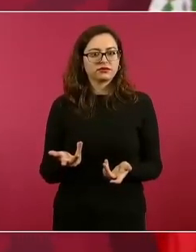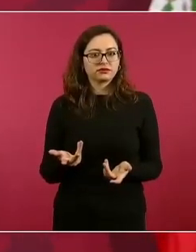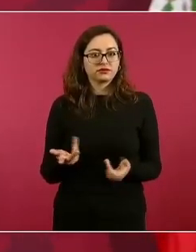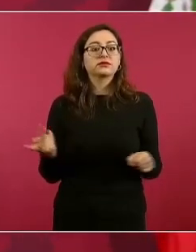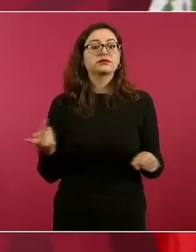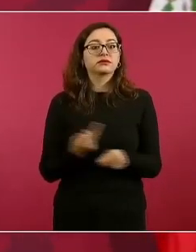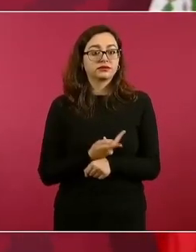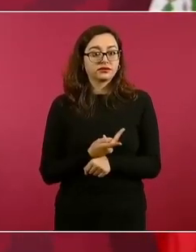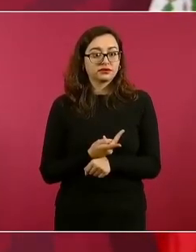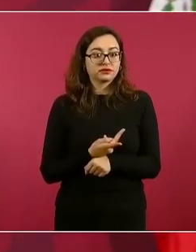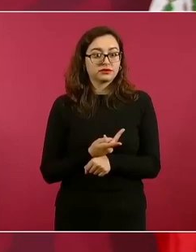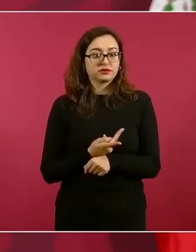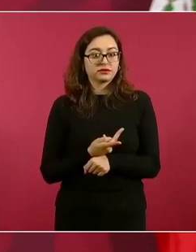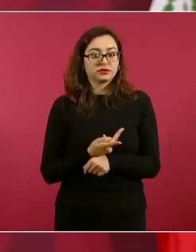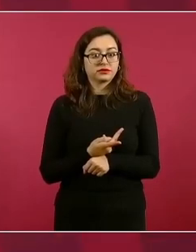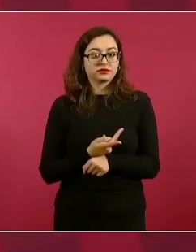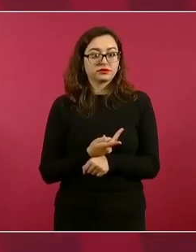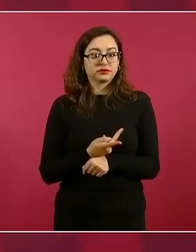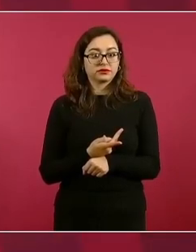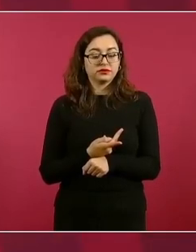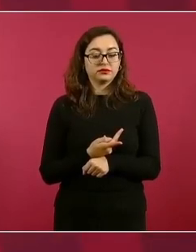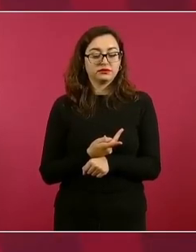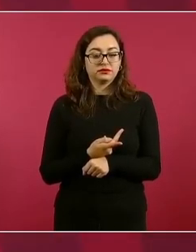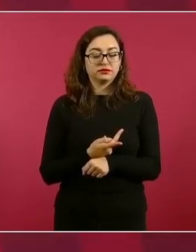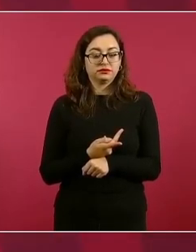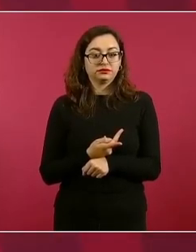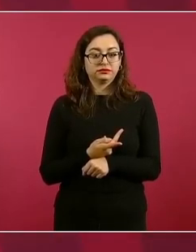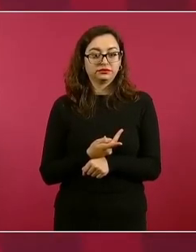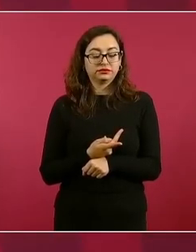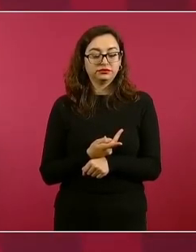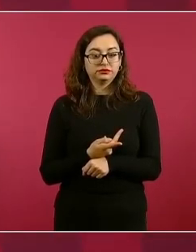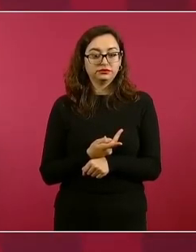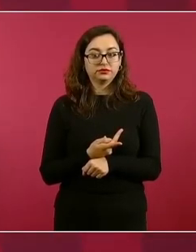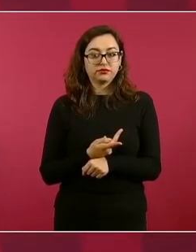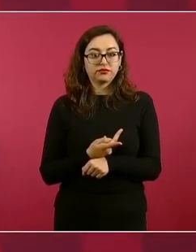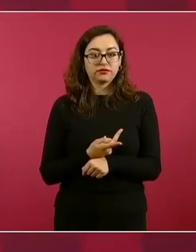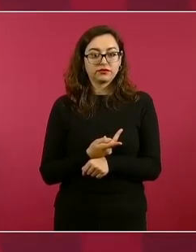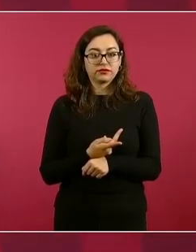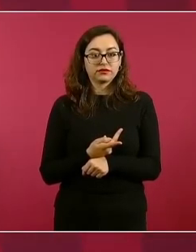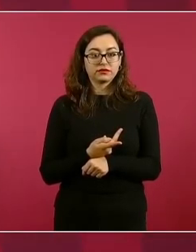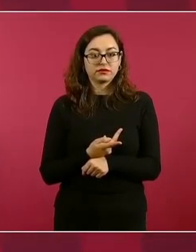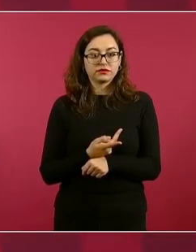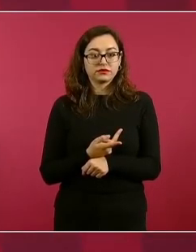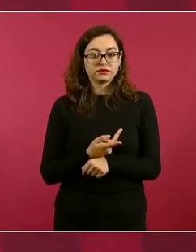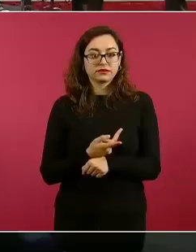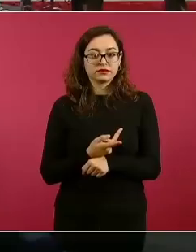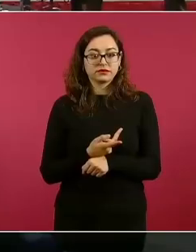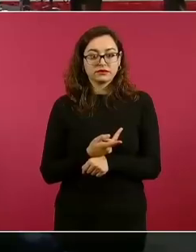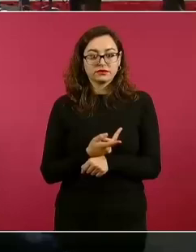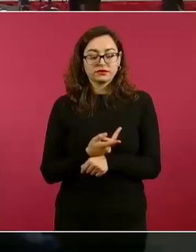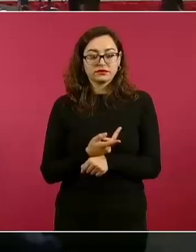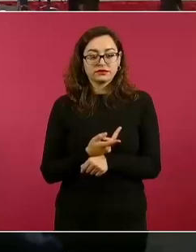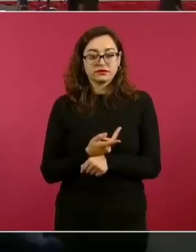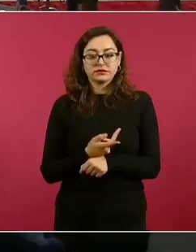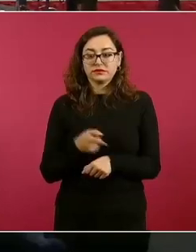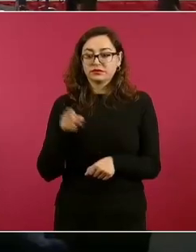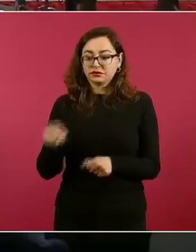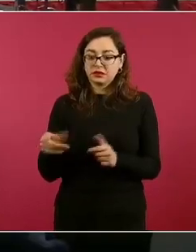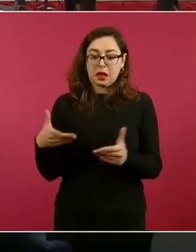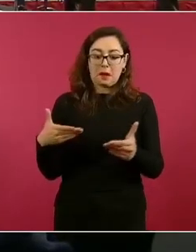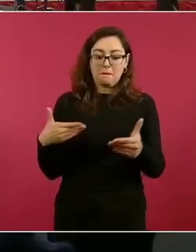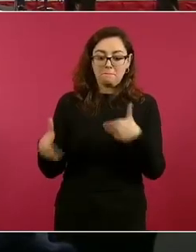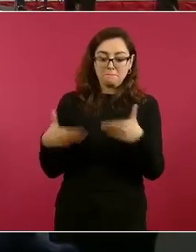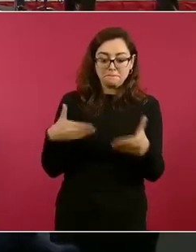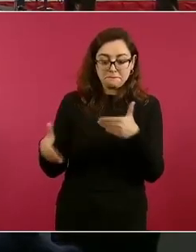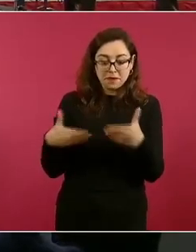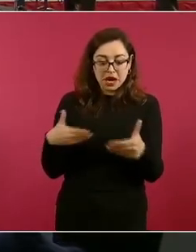Pues a lo que hoy es Panamá,